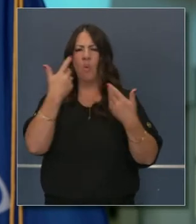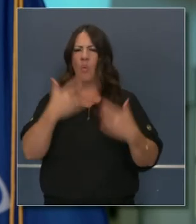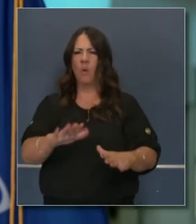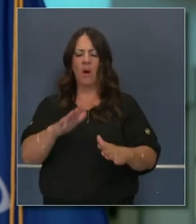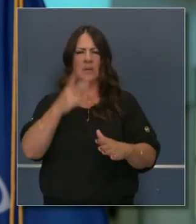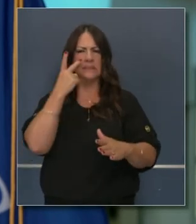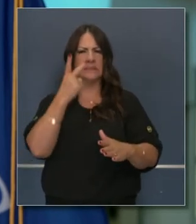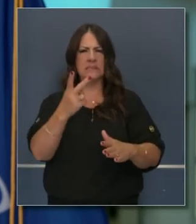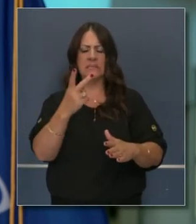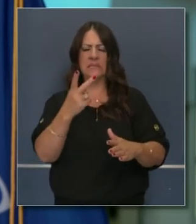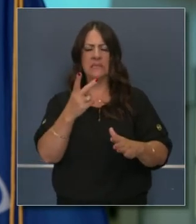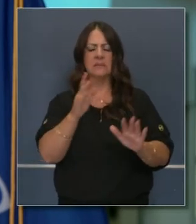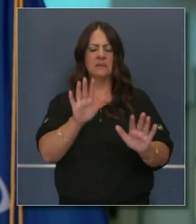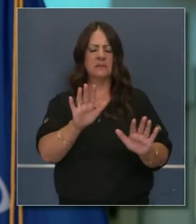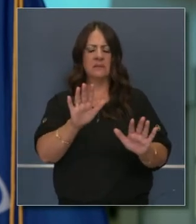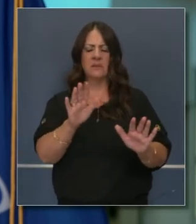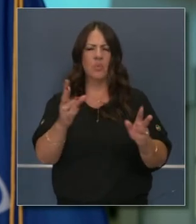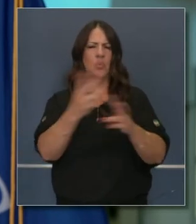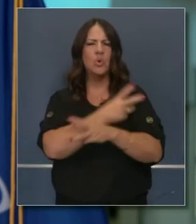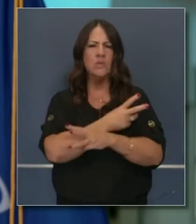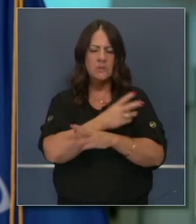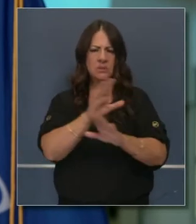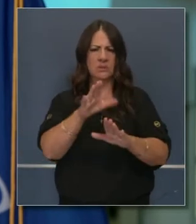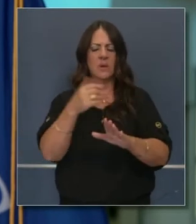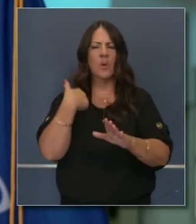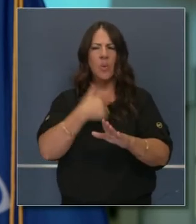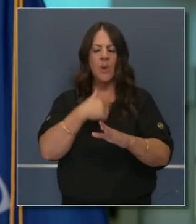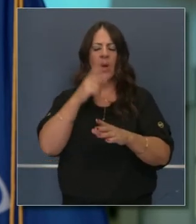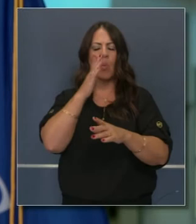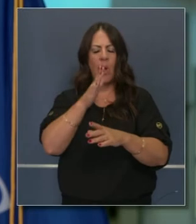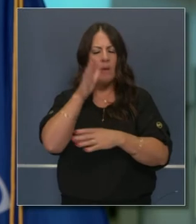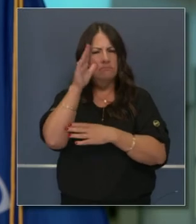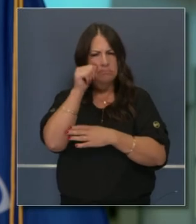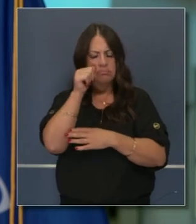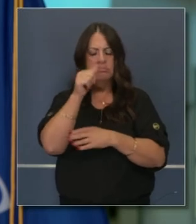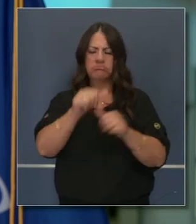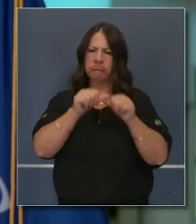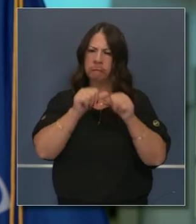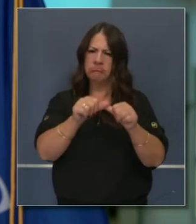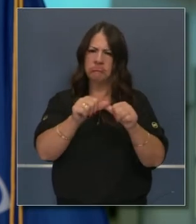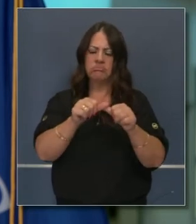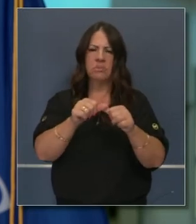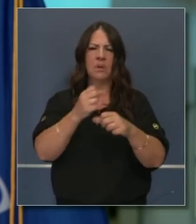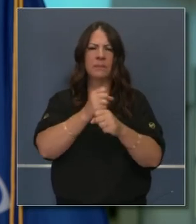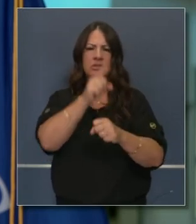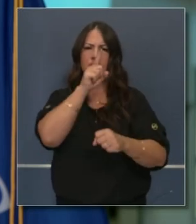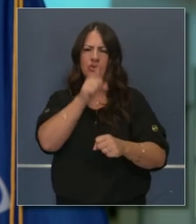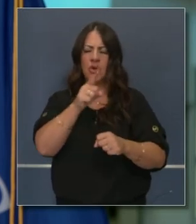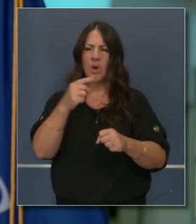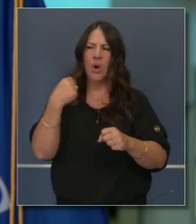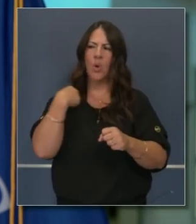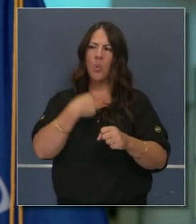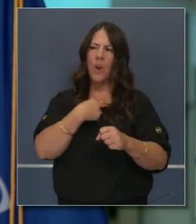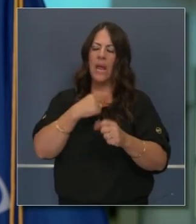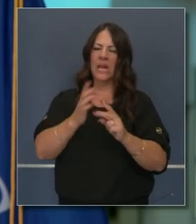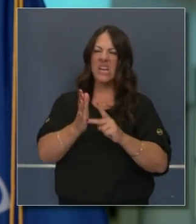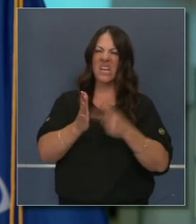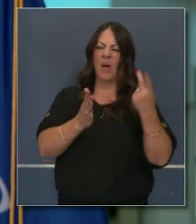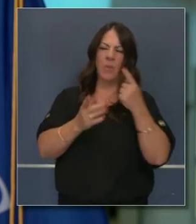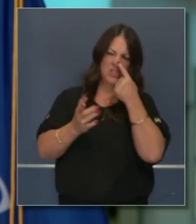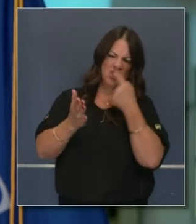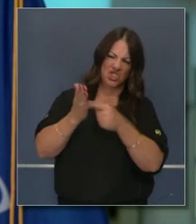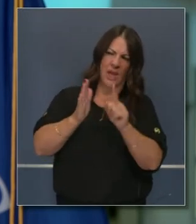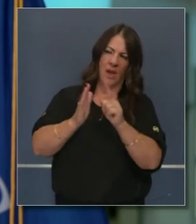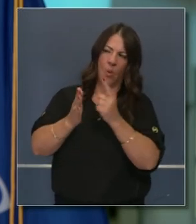asegurándonos de que tengamos redundancia y que tengamos vigilancia para tener un